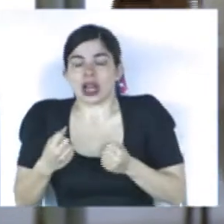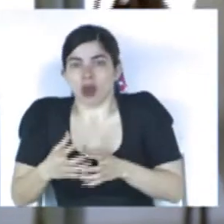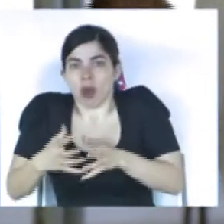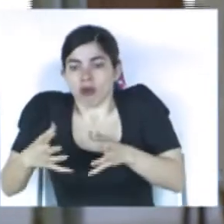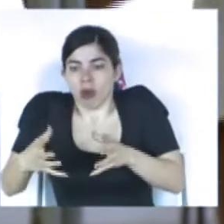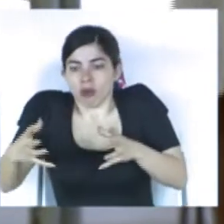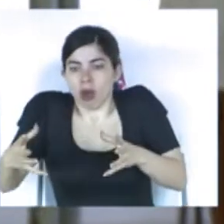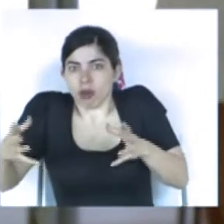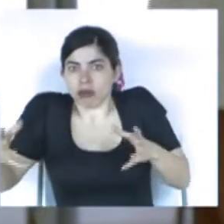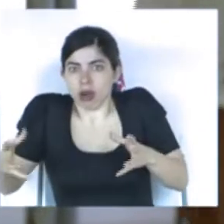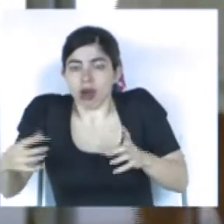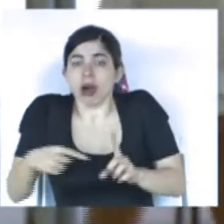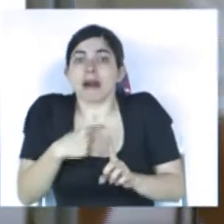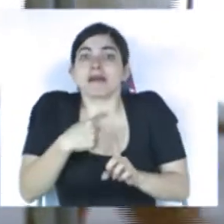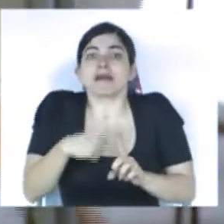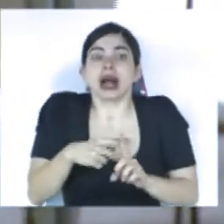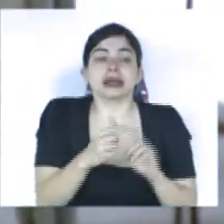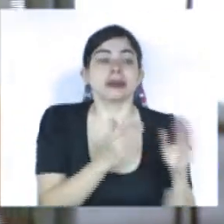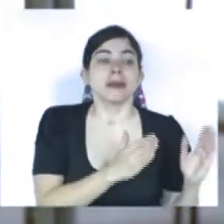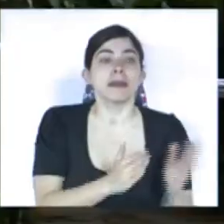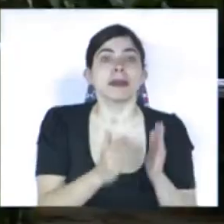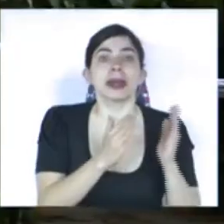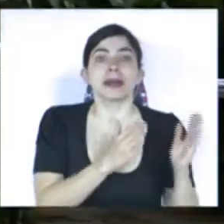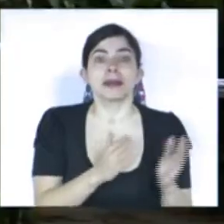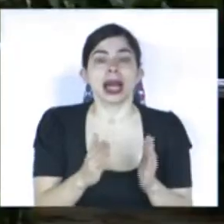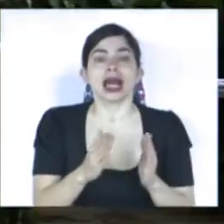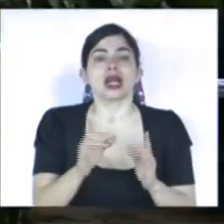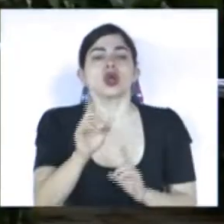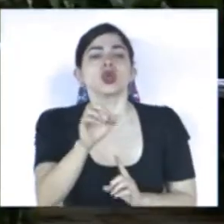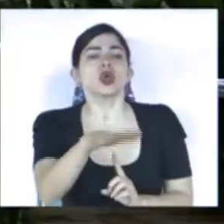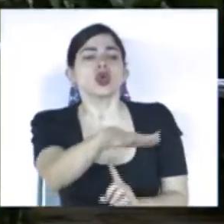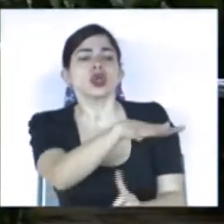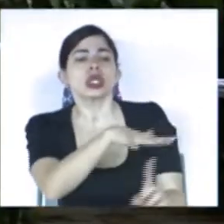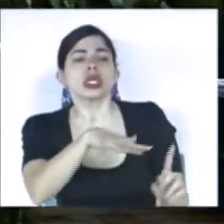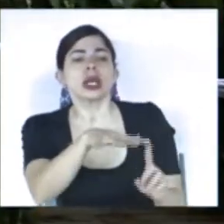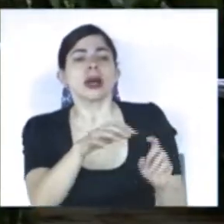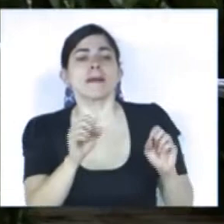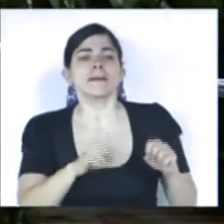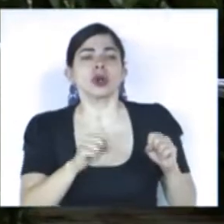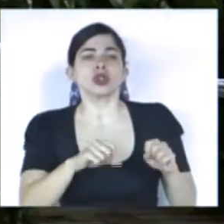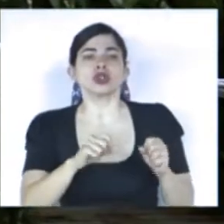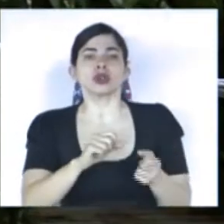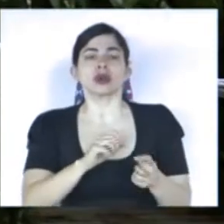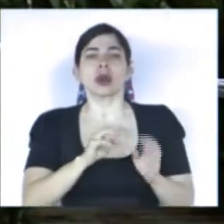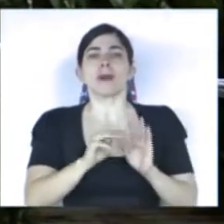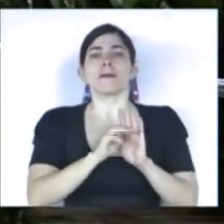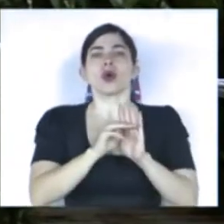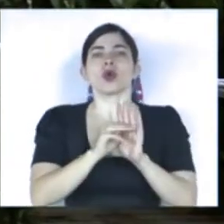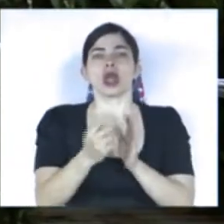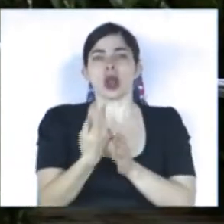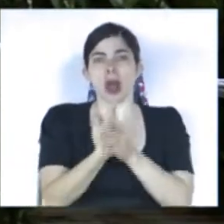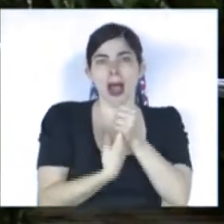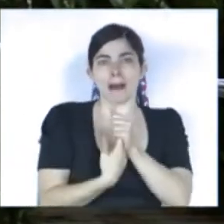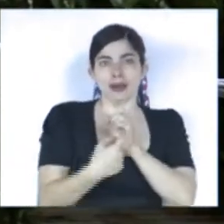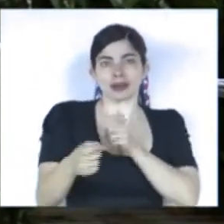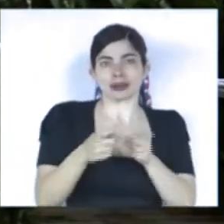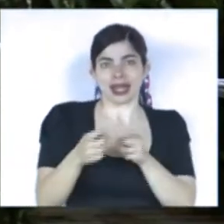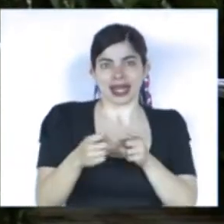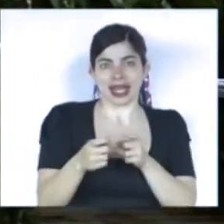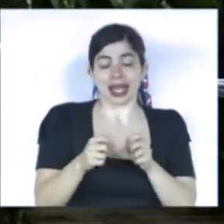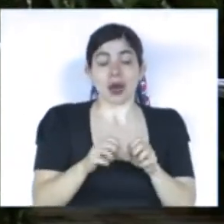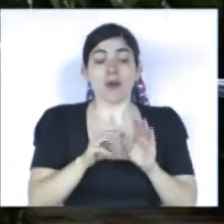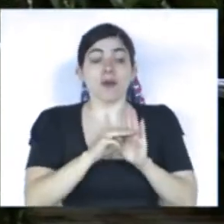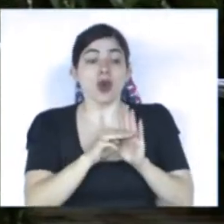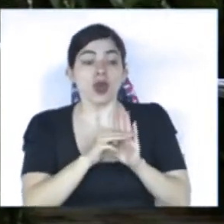y sobre todo preparar los escenarios para avanzar en un modelo de gestión compartida. Un modelo de